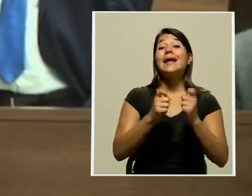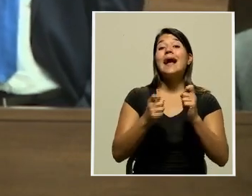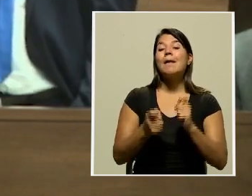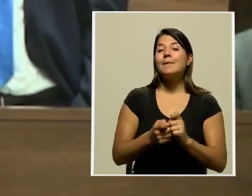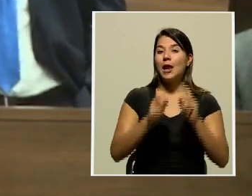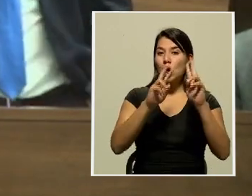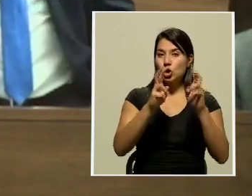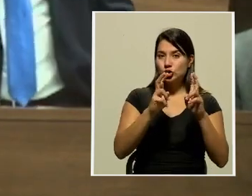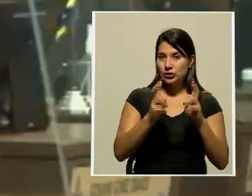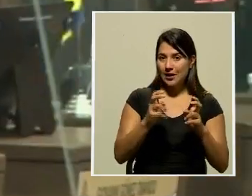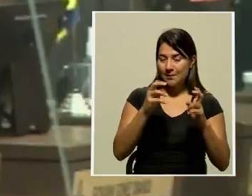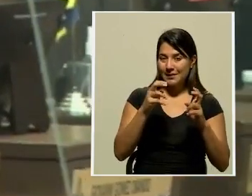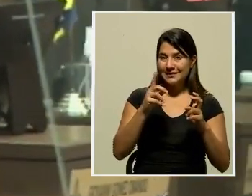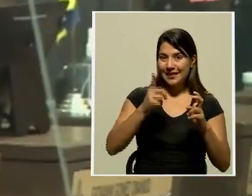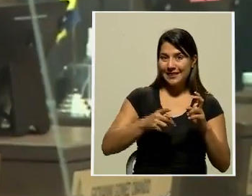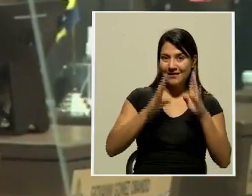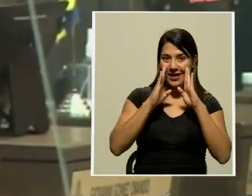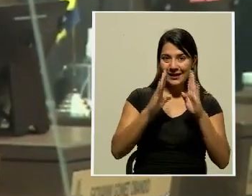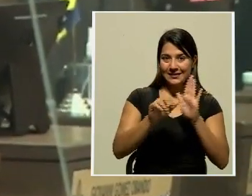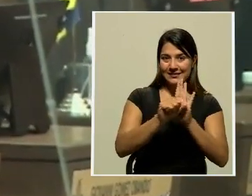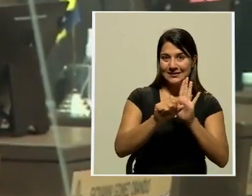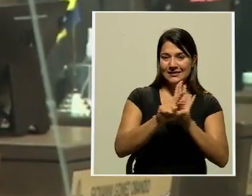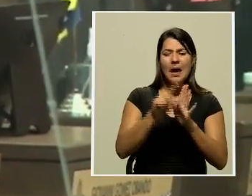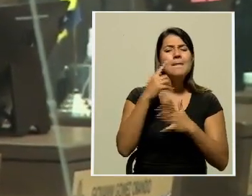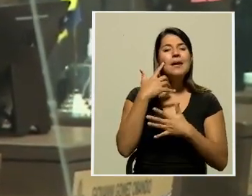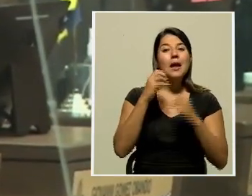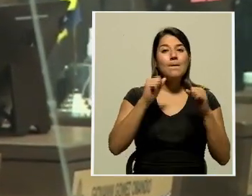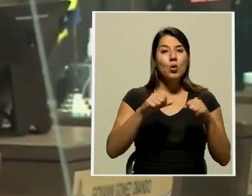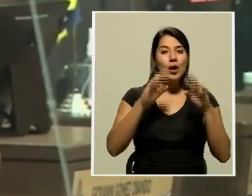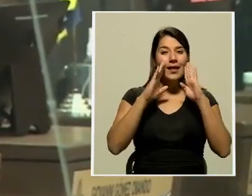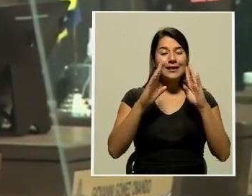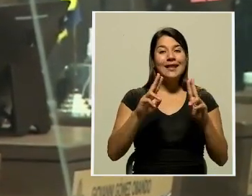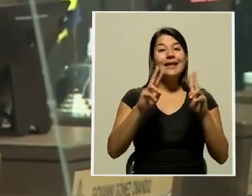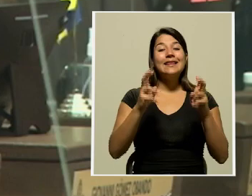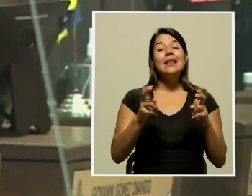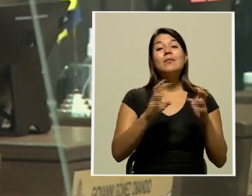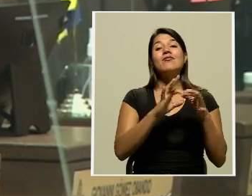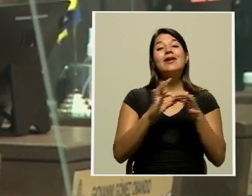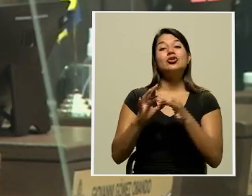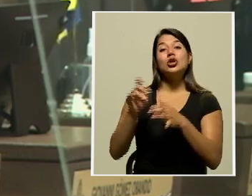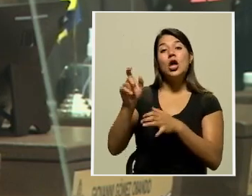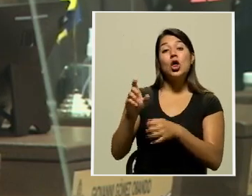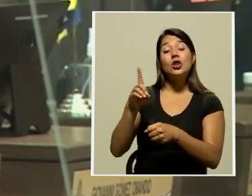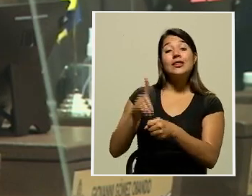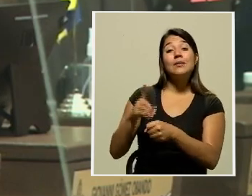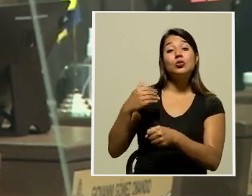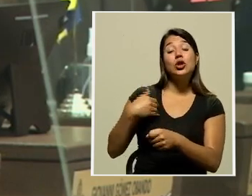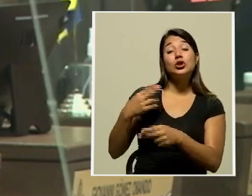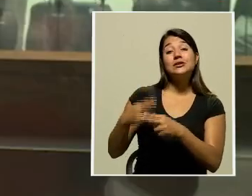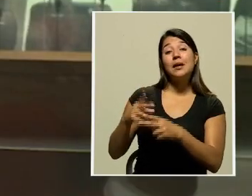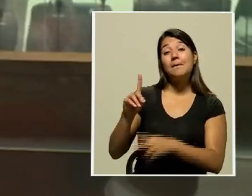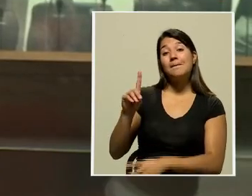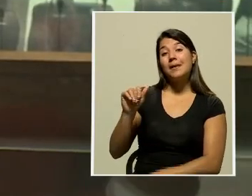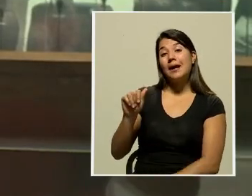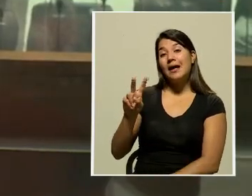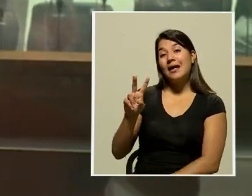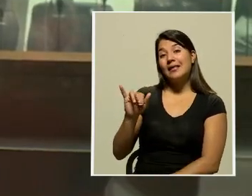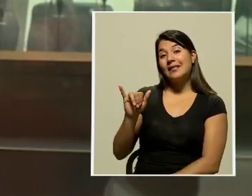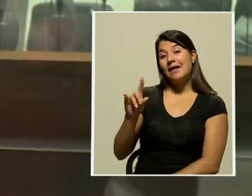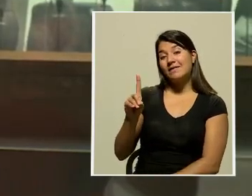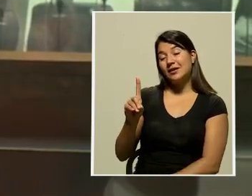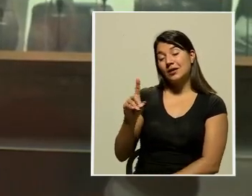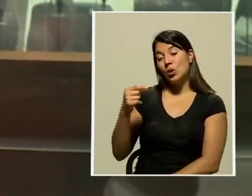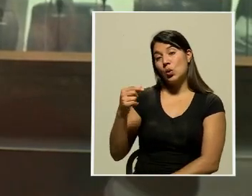que permite poder conocer el caso del diputado David Gursón. Recordemos que el Ministerio Público solicitó desde el